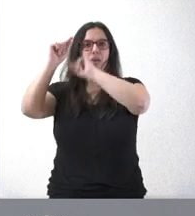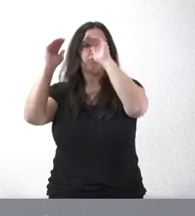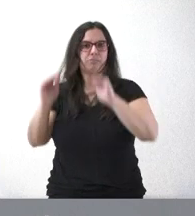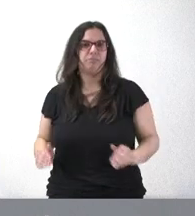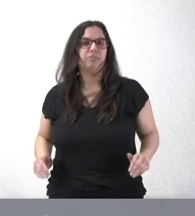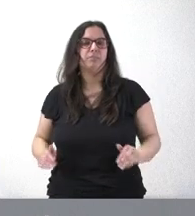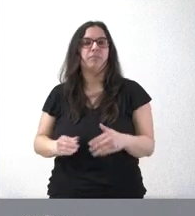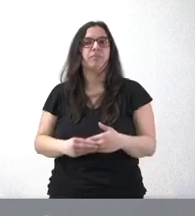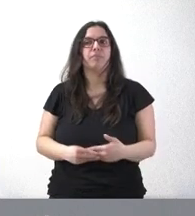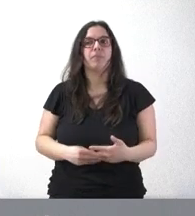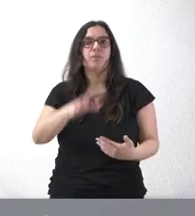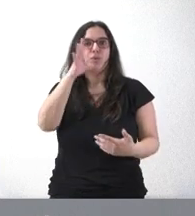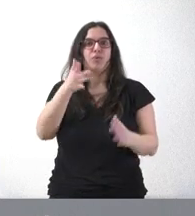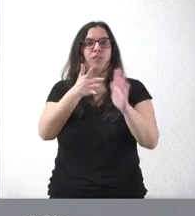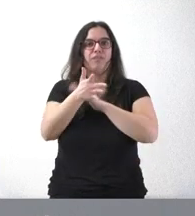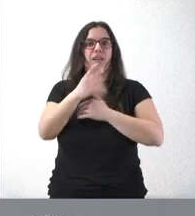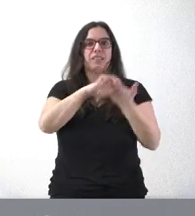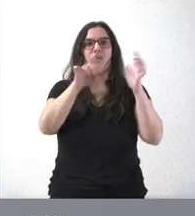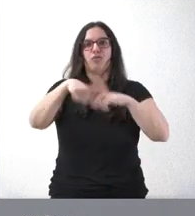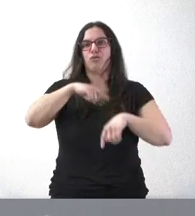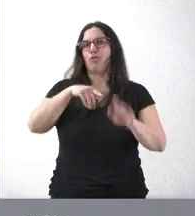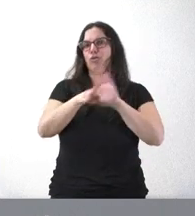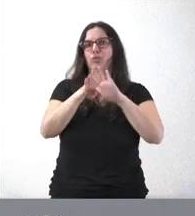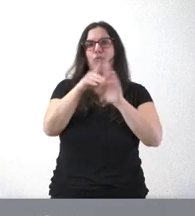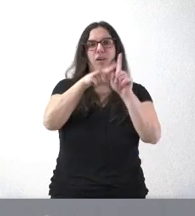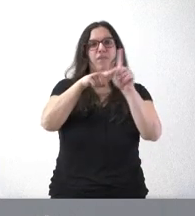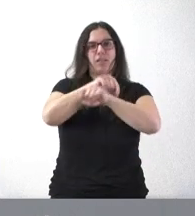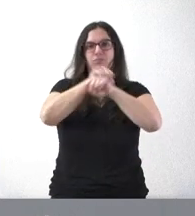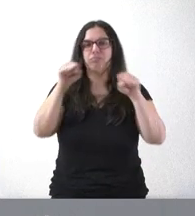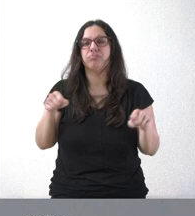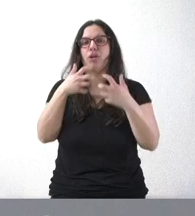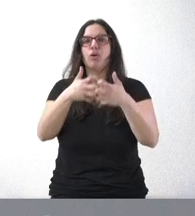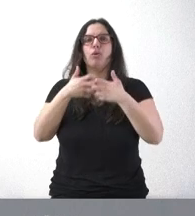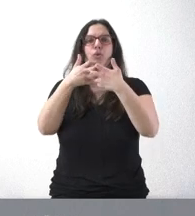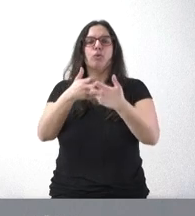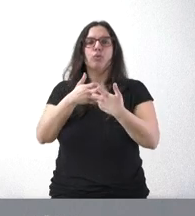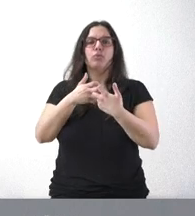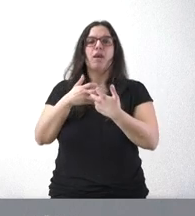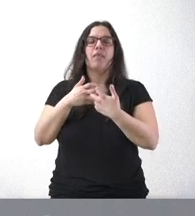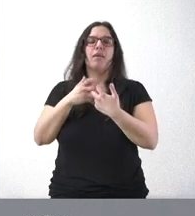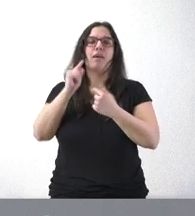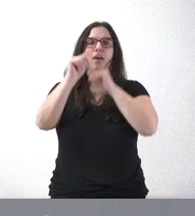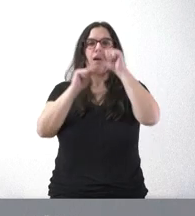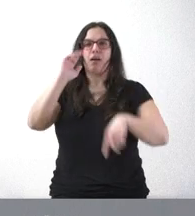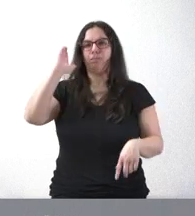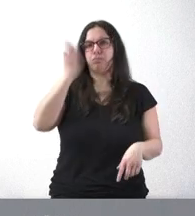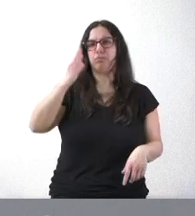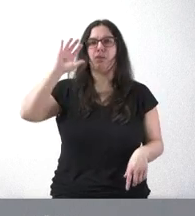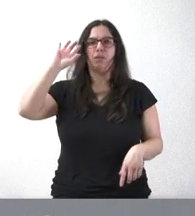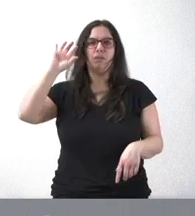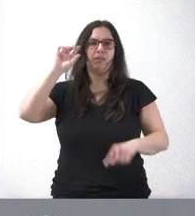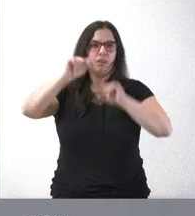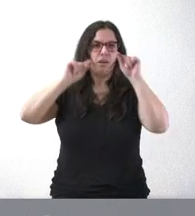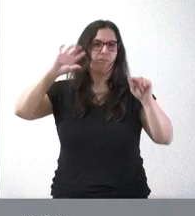CO2 a la atmósfera, pues nos sigue consolidando a Castilla y León como un referente en cuanto a la lucha de los efectos del impacto de las